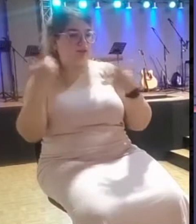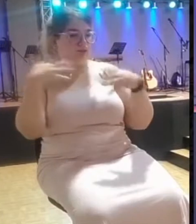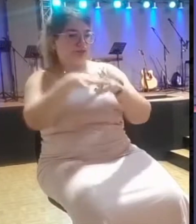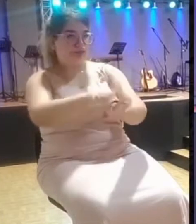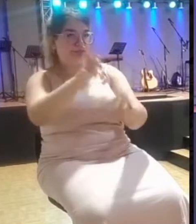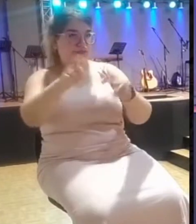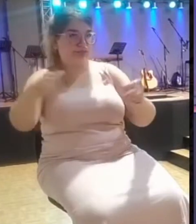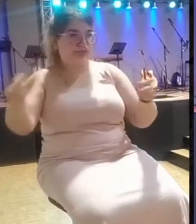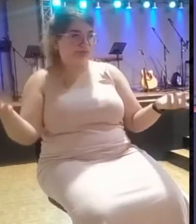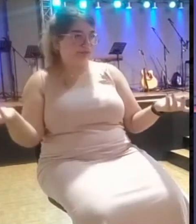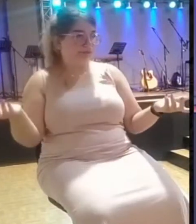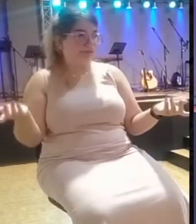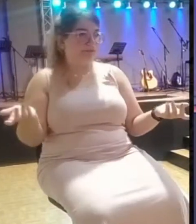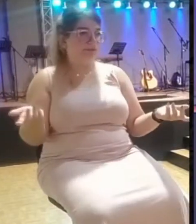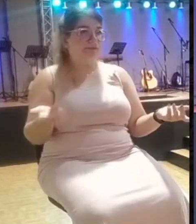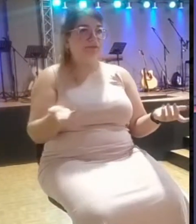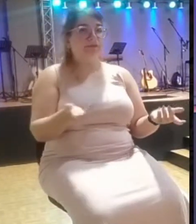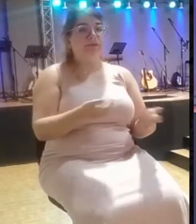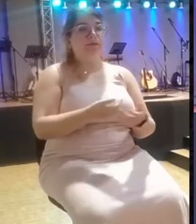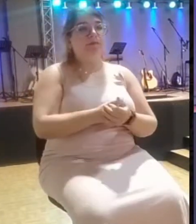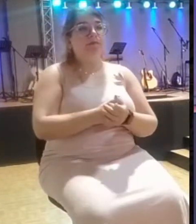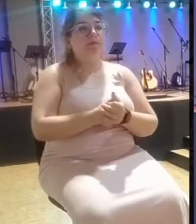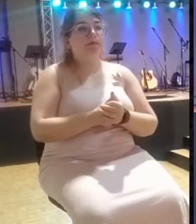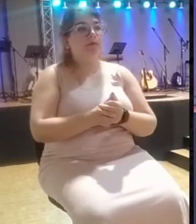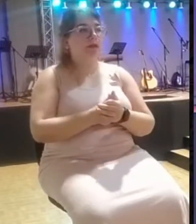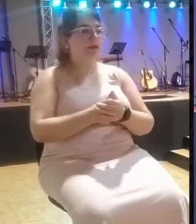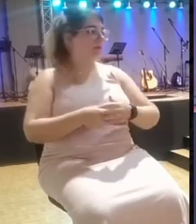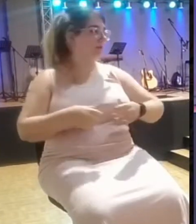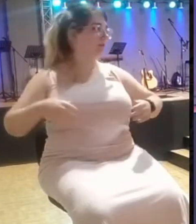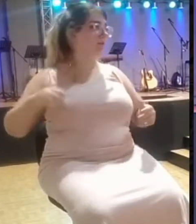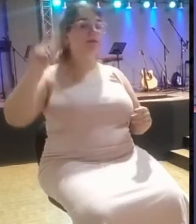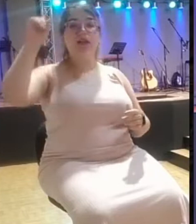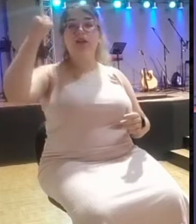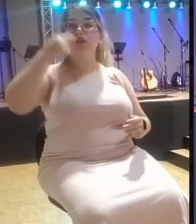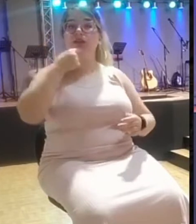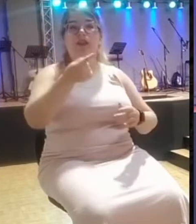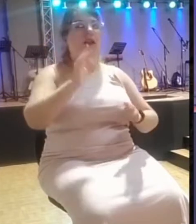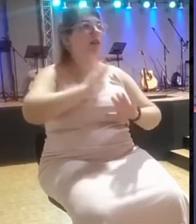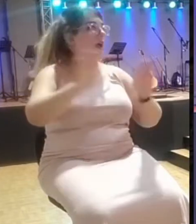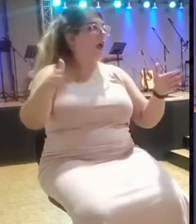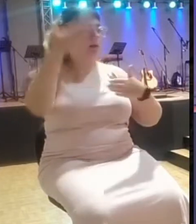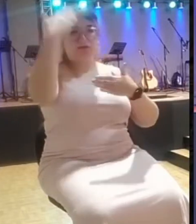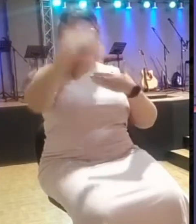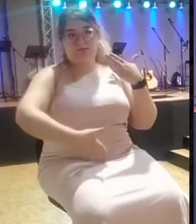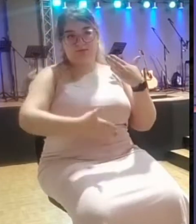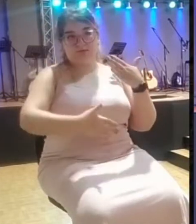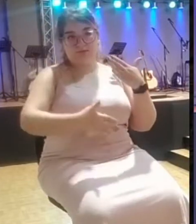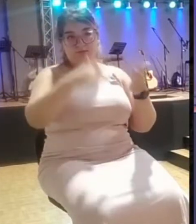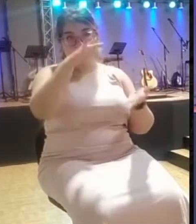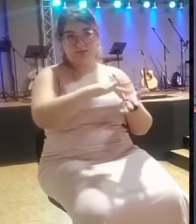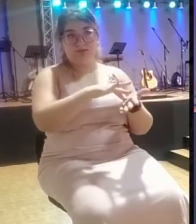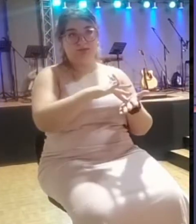Terrible. ¿Qué es que pasa? Entonces, bueno, Dios dice ya hasta aquí hemos llegado, hasta aquí hemos llegado.